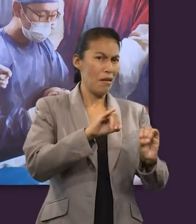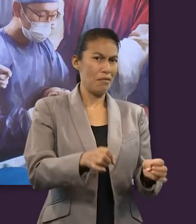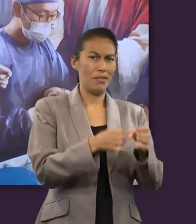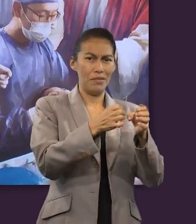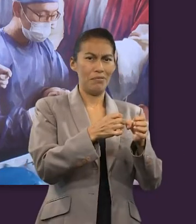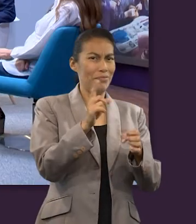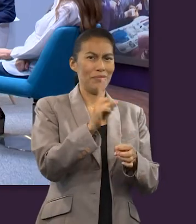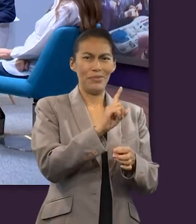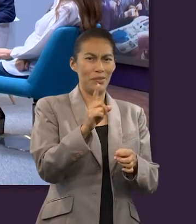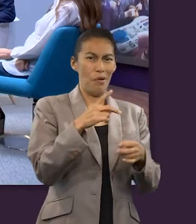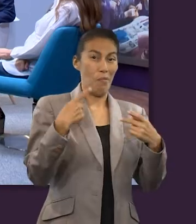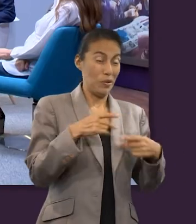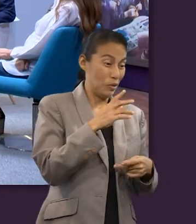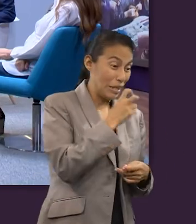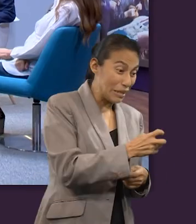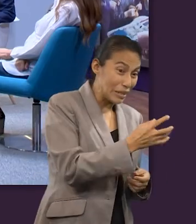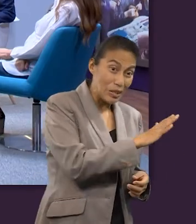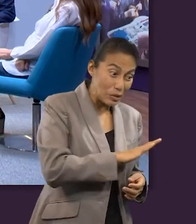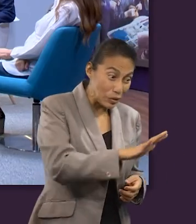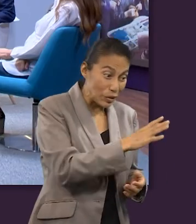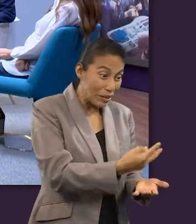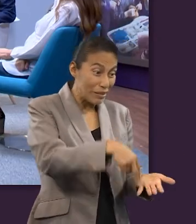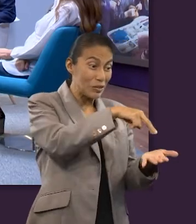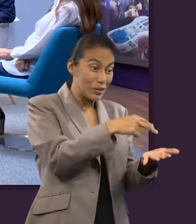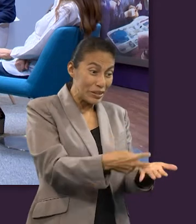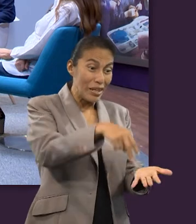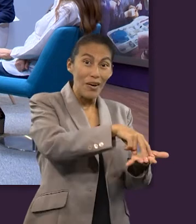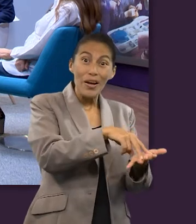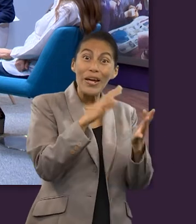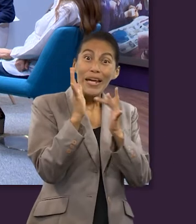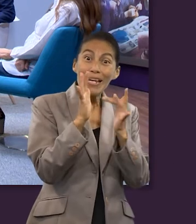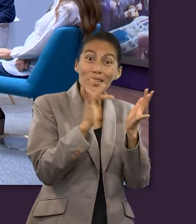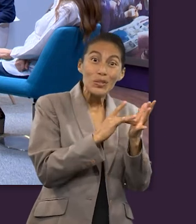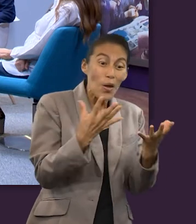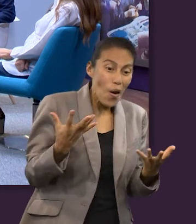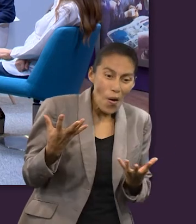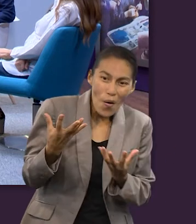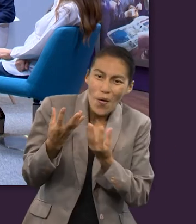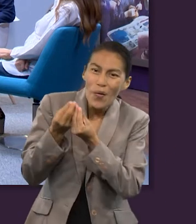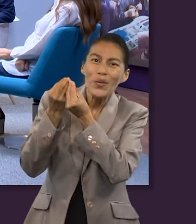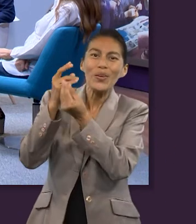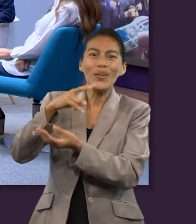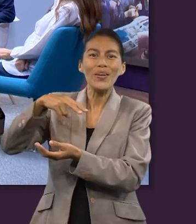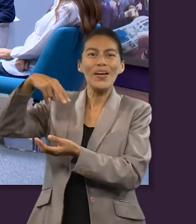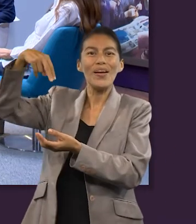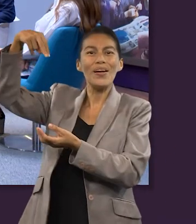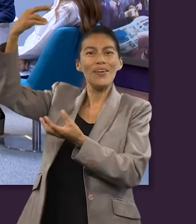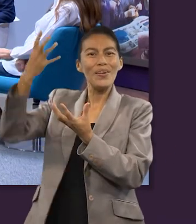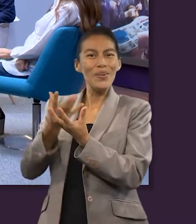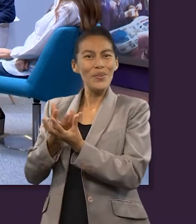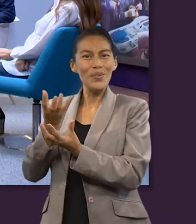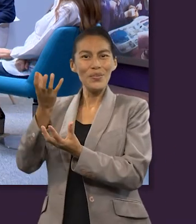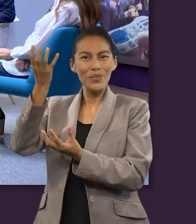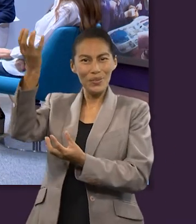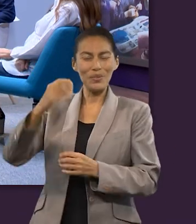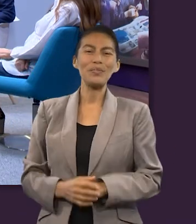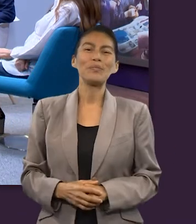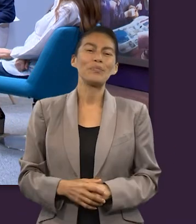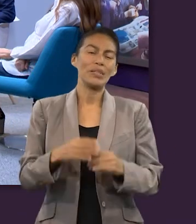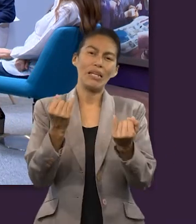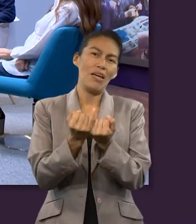Jerusalén. Todos ellos ascendieron con Jesús cuando Él ascendió al cielo. De la misma manera, nosotros,